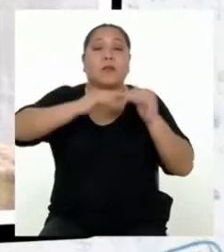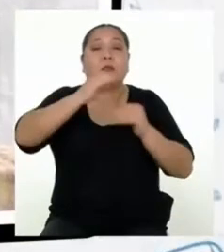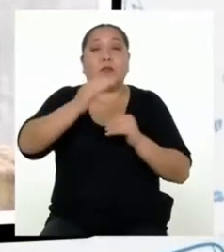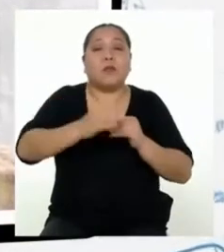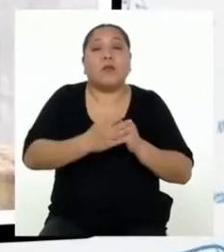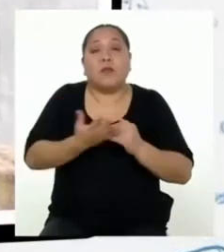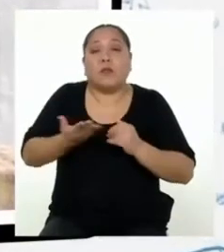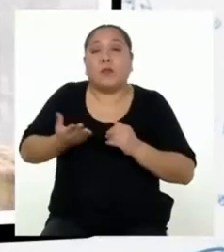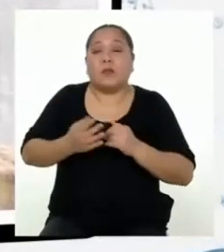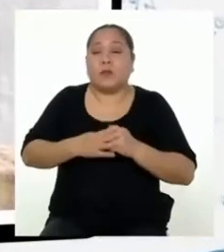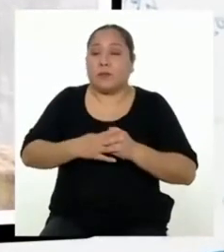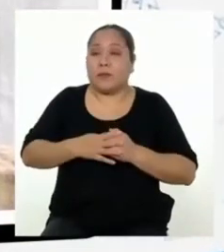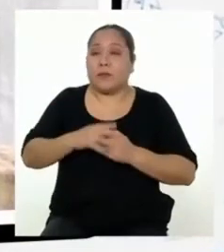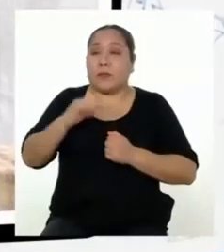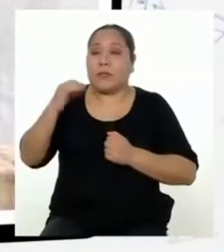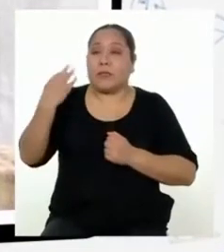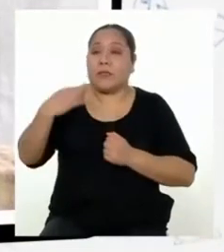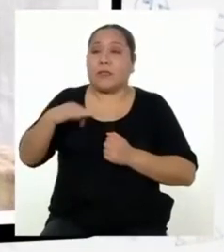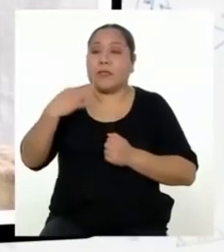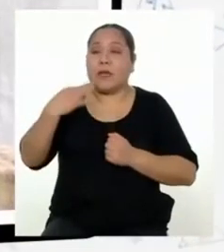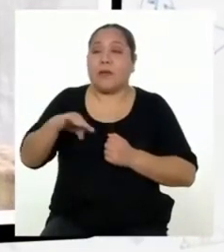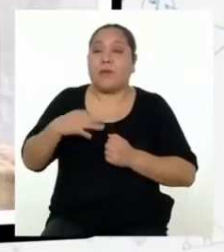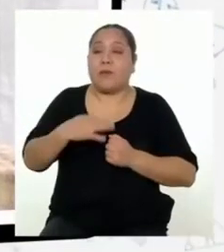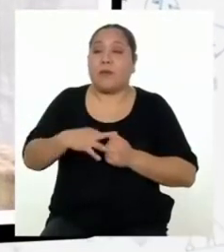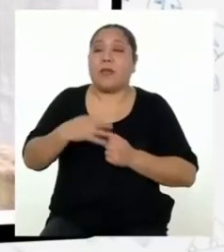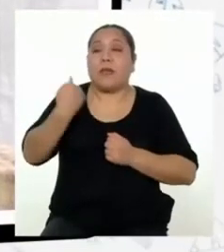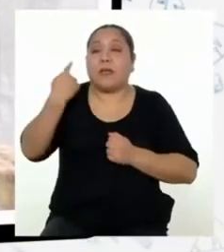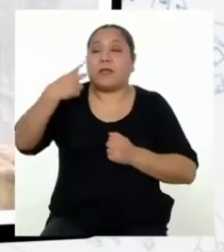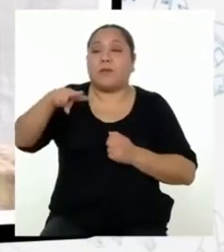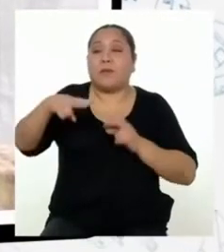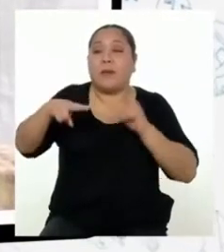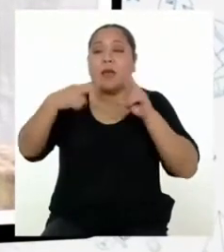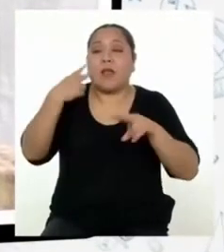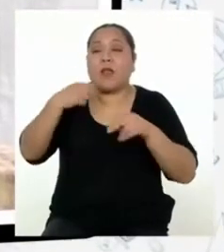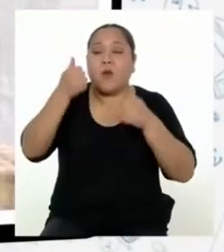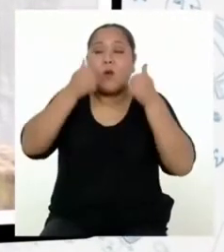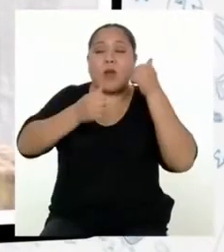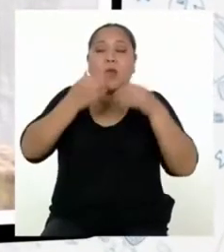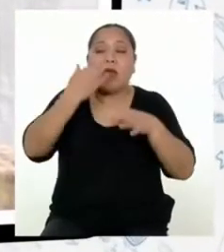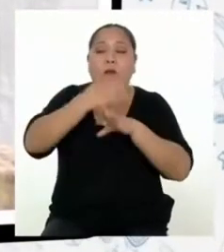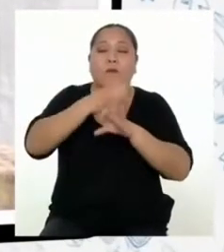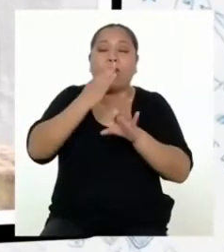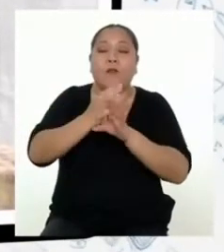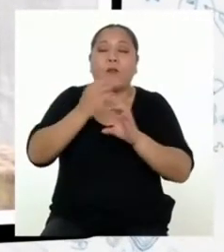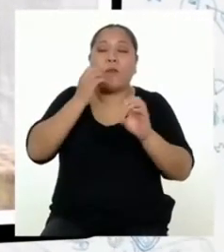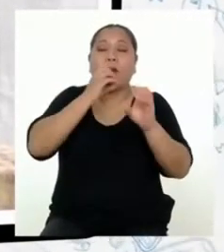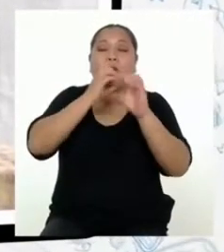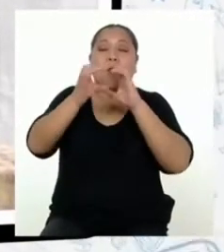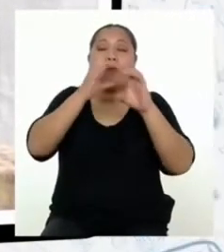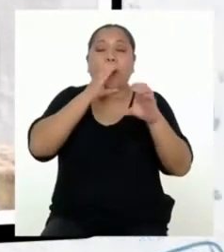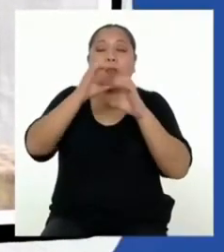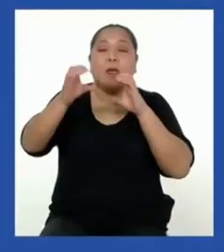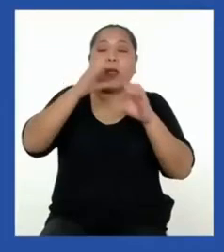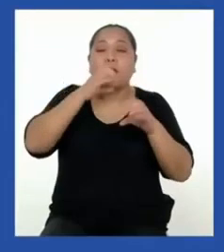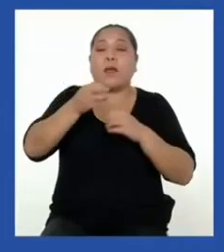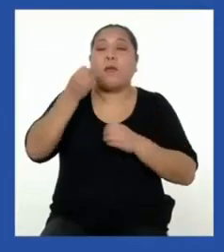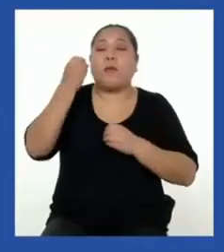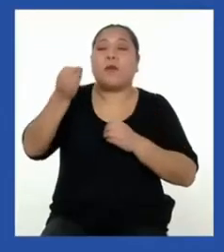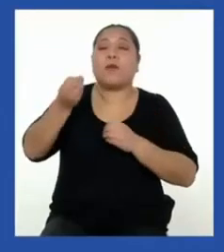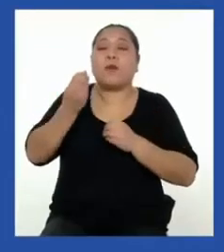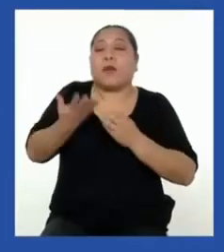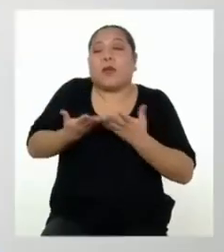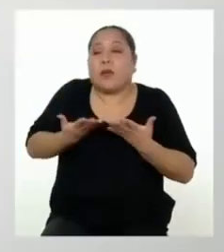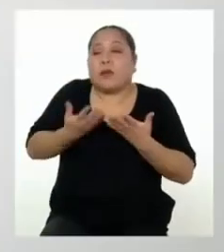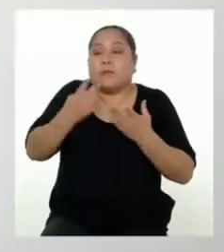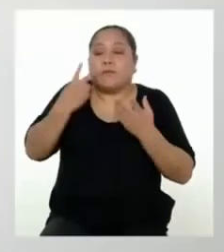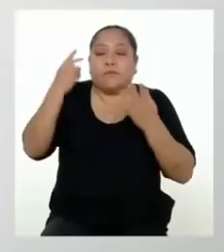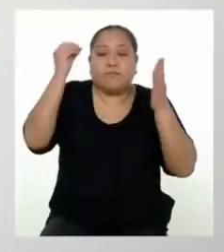en todos los casos, siempre es determinar la situación comunicativa. ¿Por qué ocurre eso?